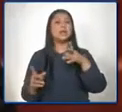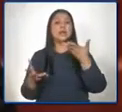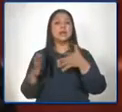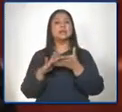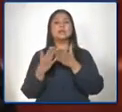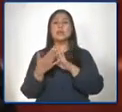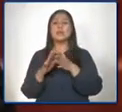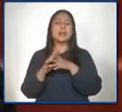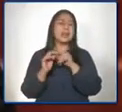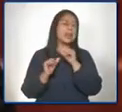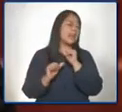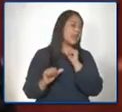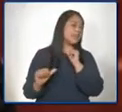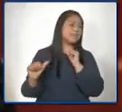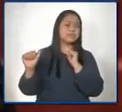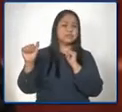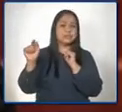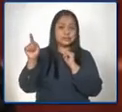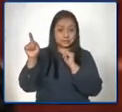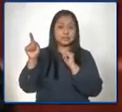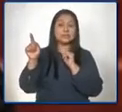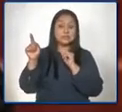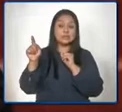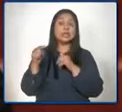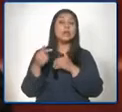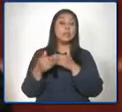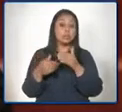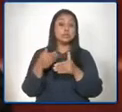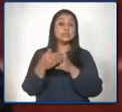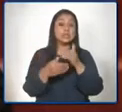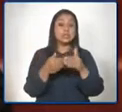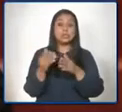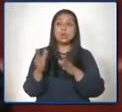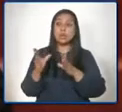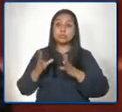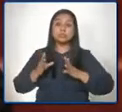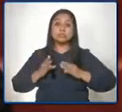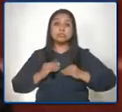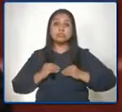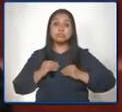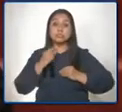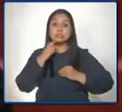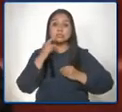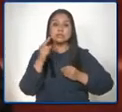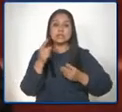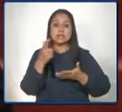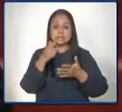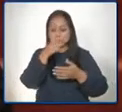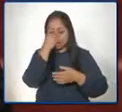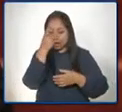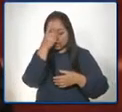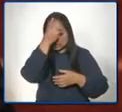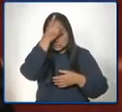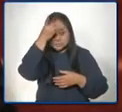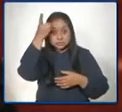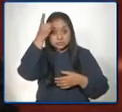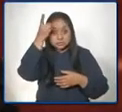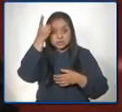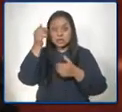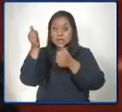más lejanas en ese proceso de recepción de tareas de los estudiantes,